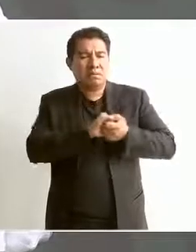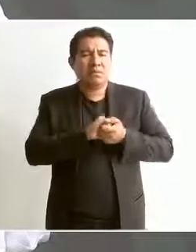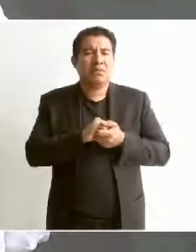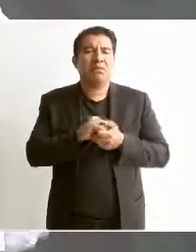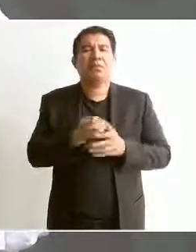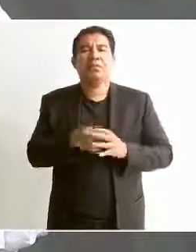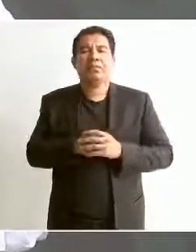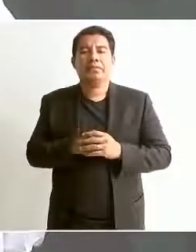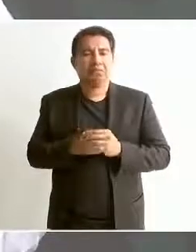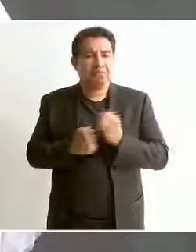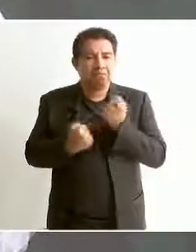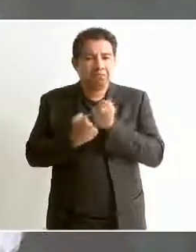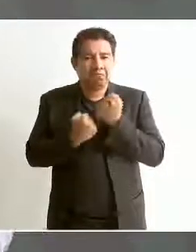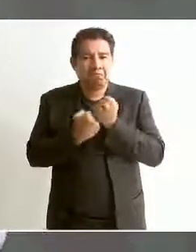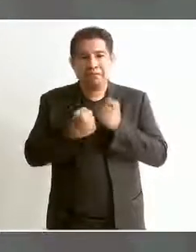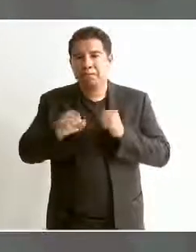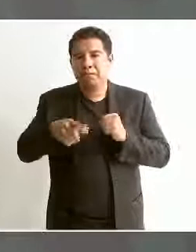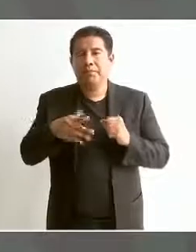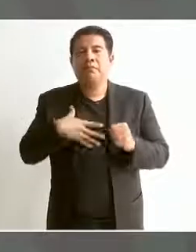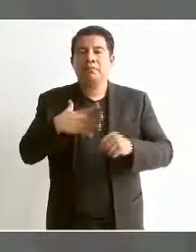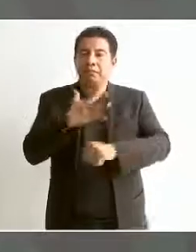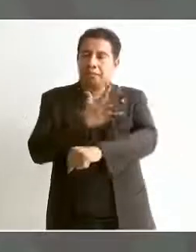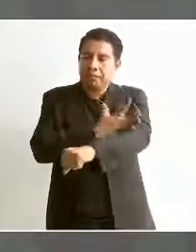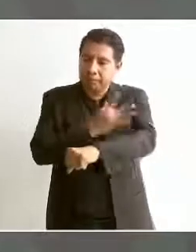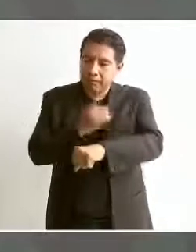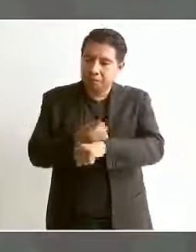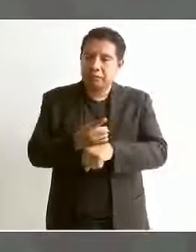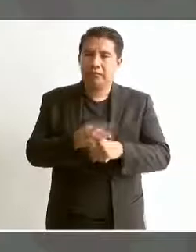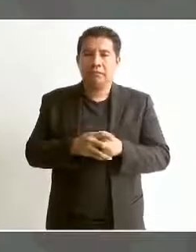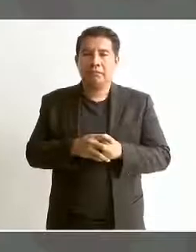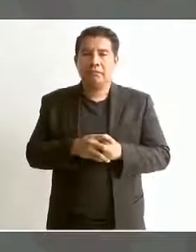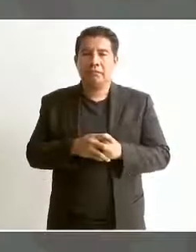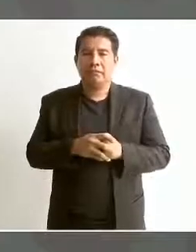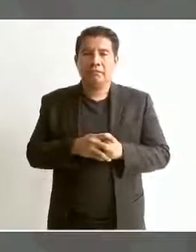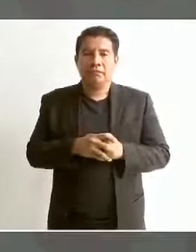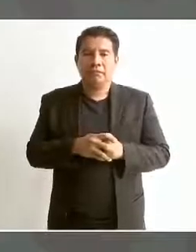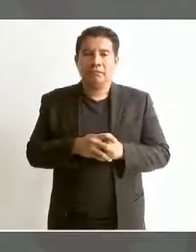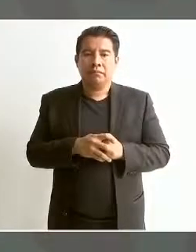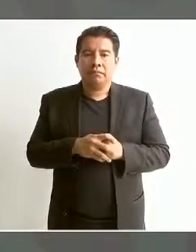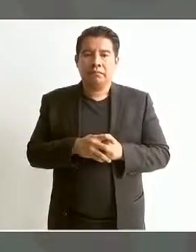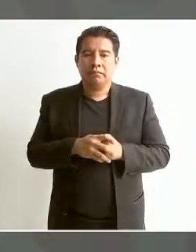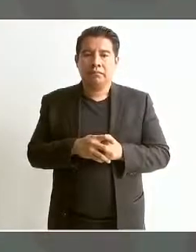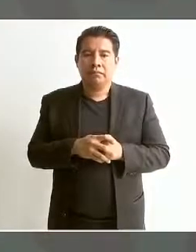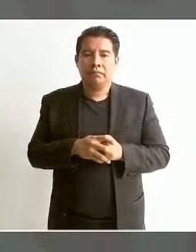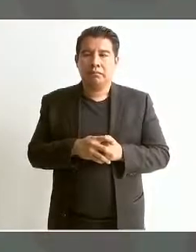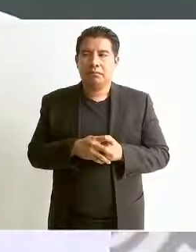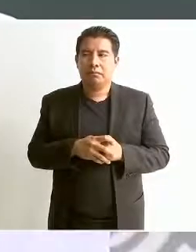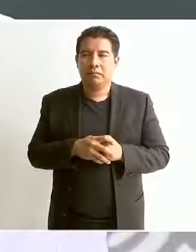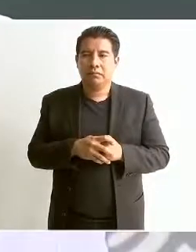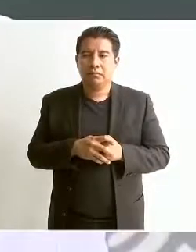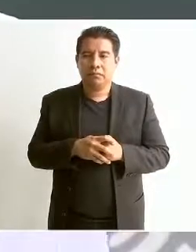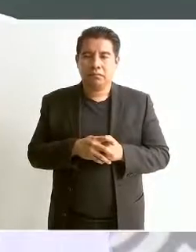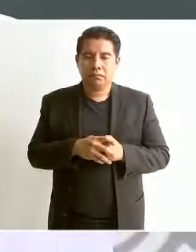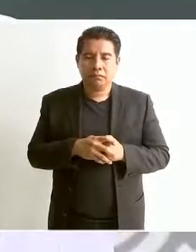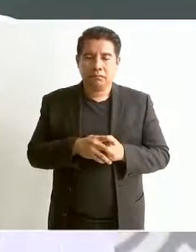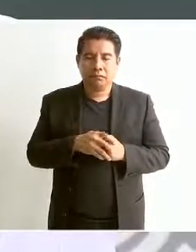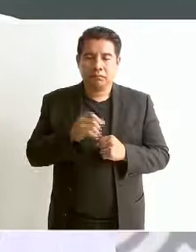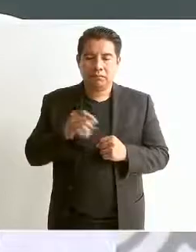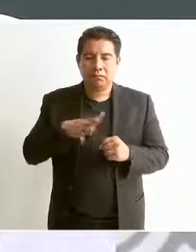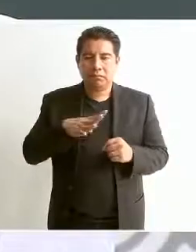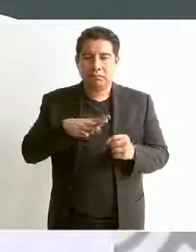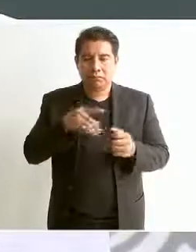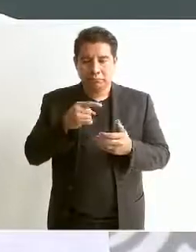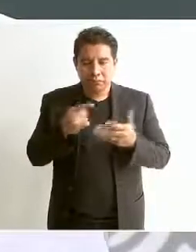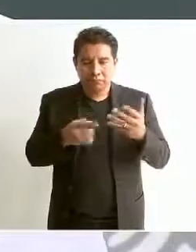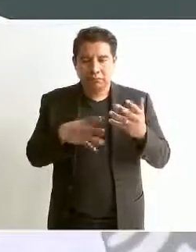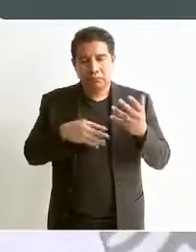es honesta, que tiene muchos valores culturales,